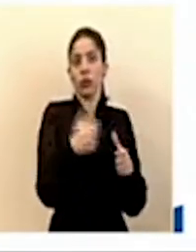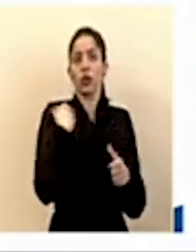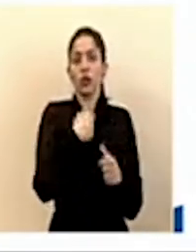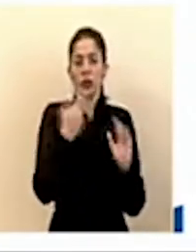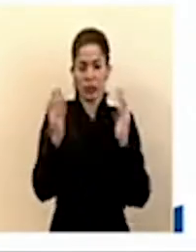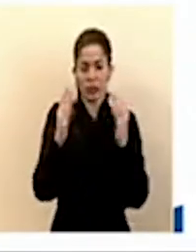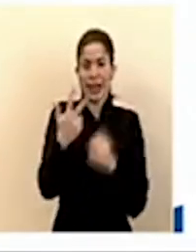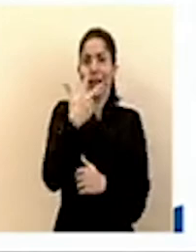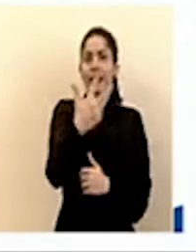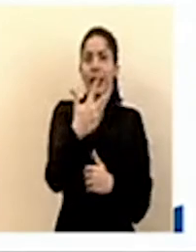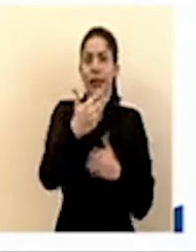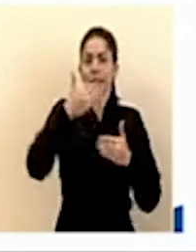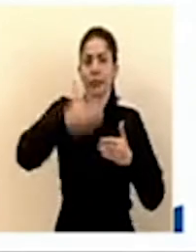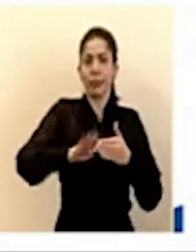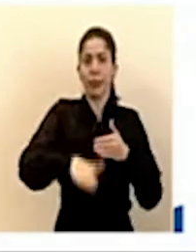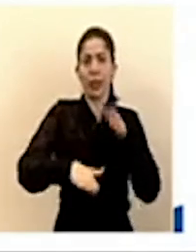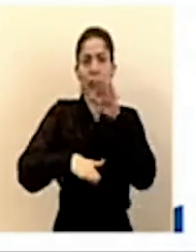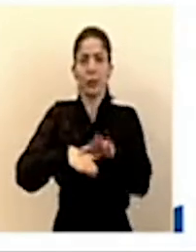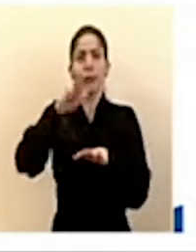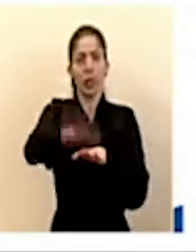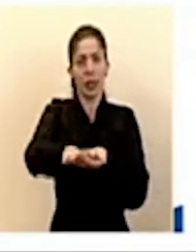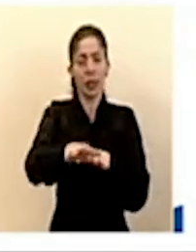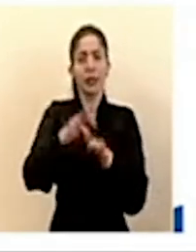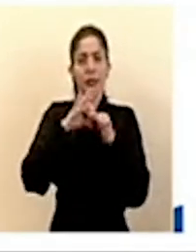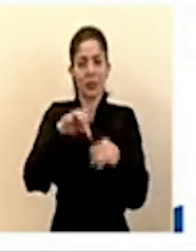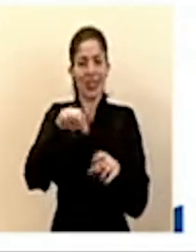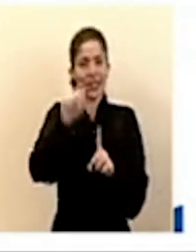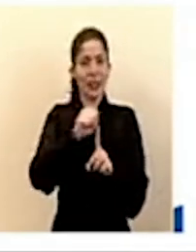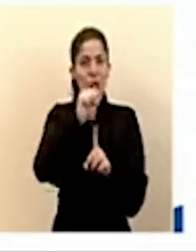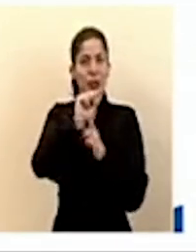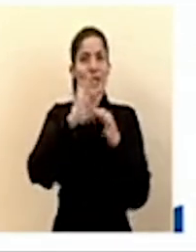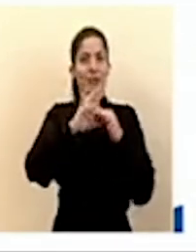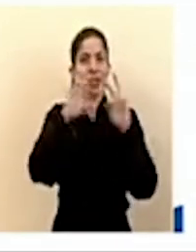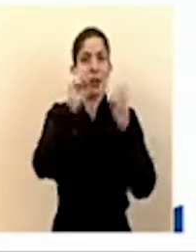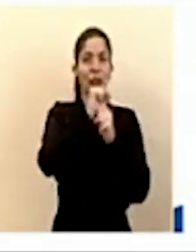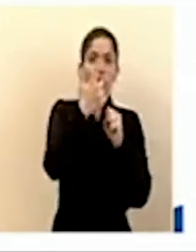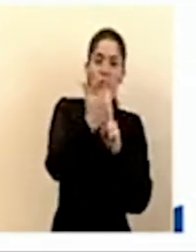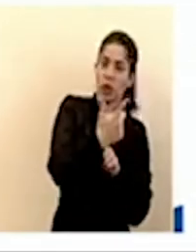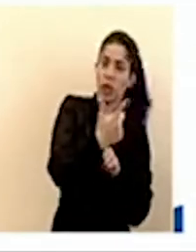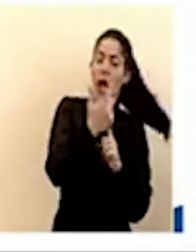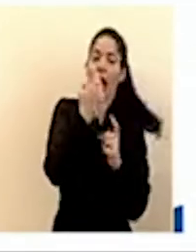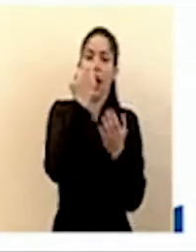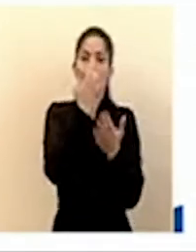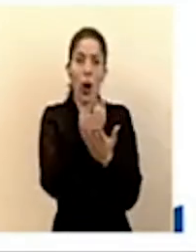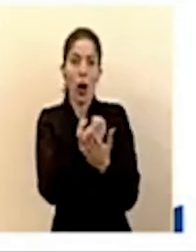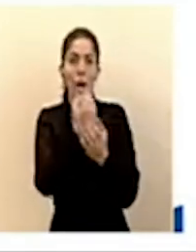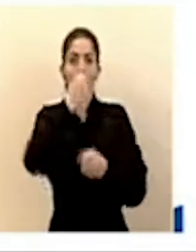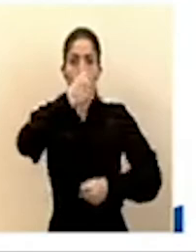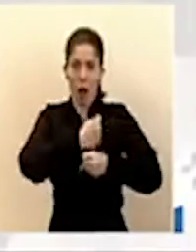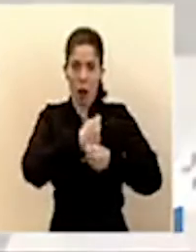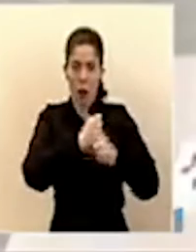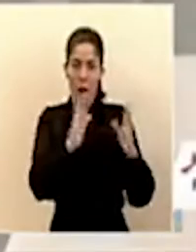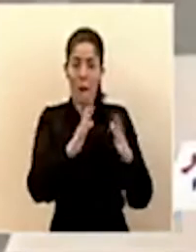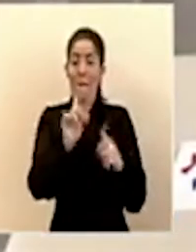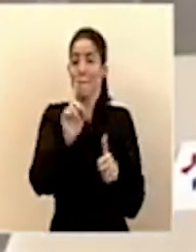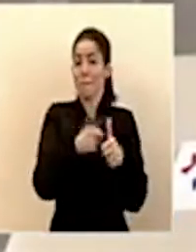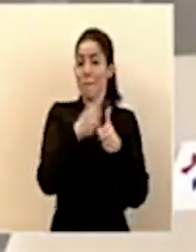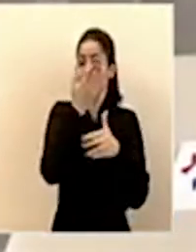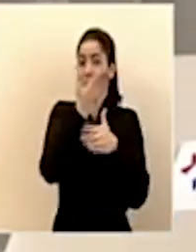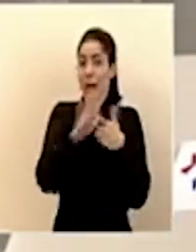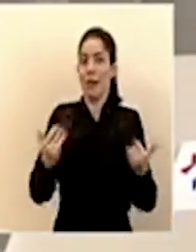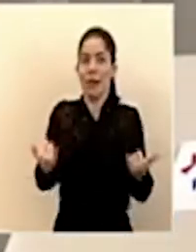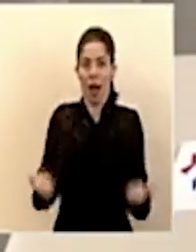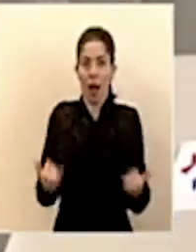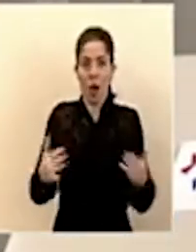importantes para atender esta situación de la materia social, económica y laboral. La primera es esta etapa en que estamos,